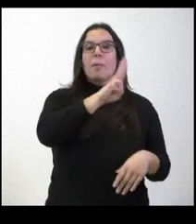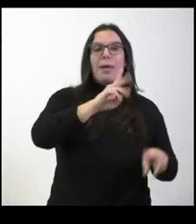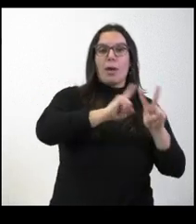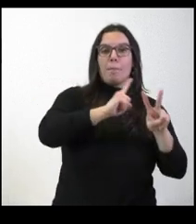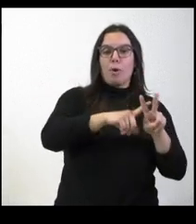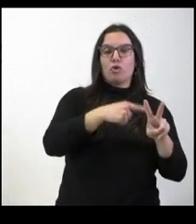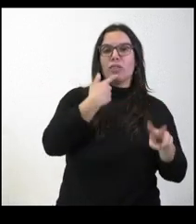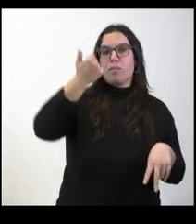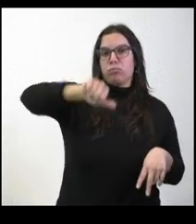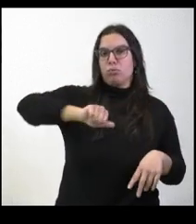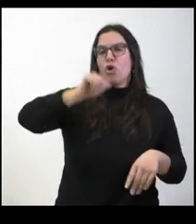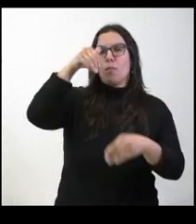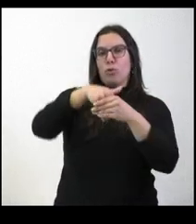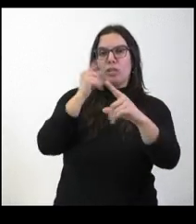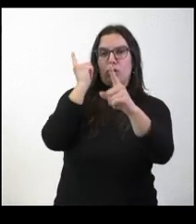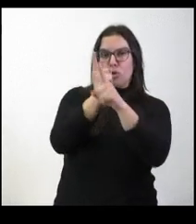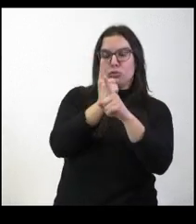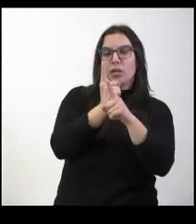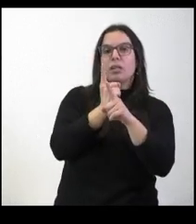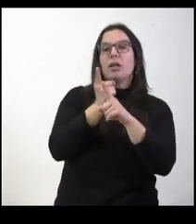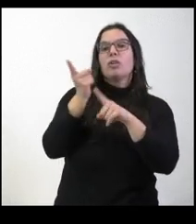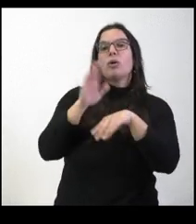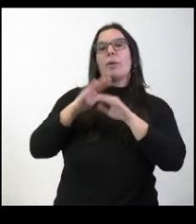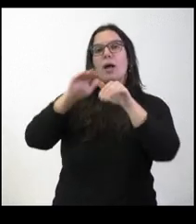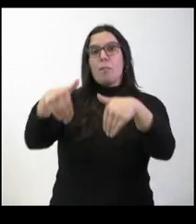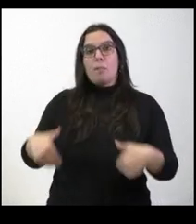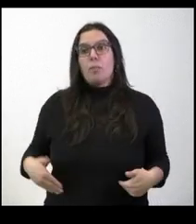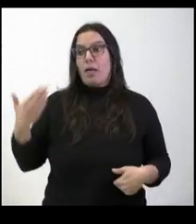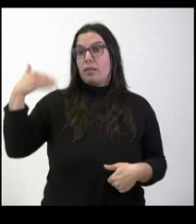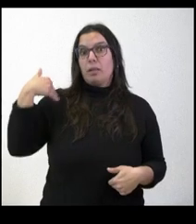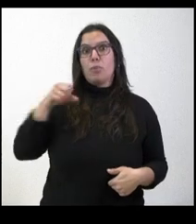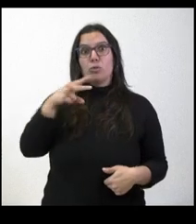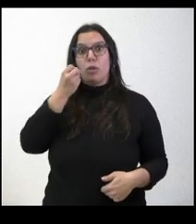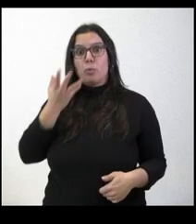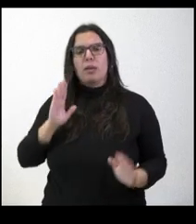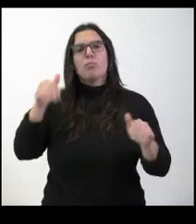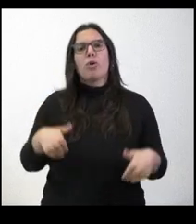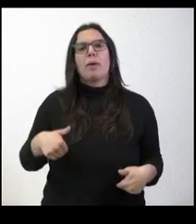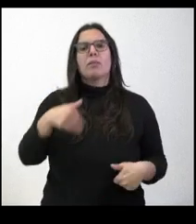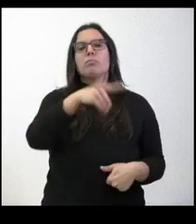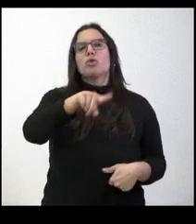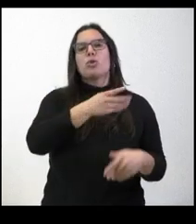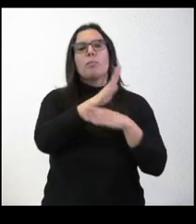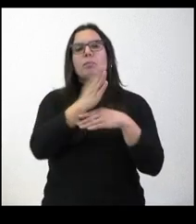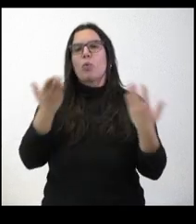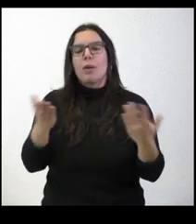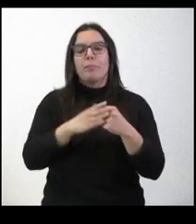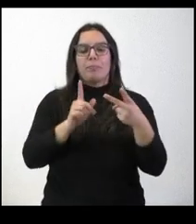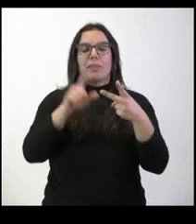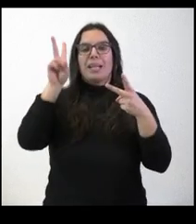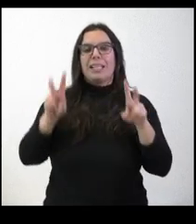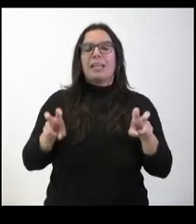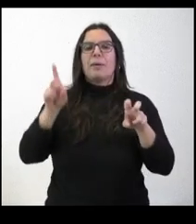interceder para que estos estudios volvieran a la provincia que tan buen resultado dieron hace tiempo. Y, por otra parte, y volviendo al tema de la agencia espacial,